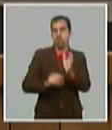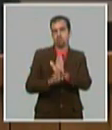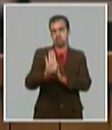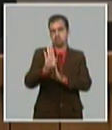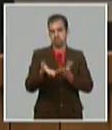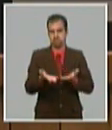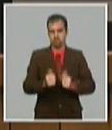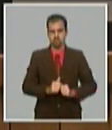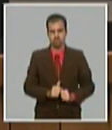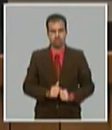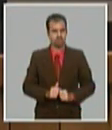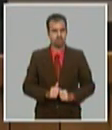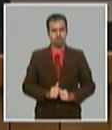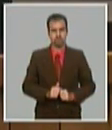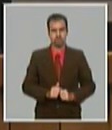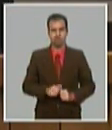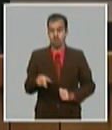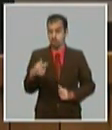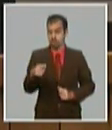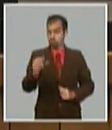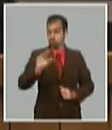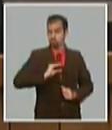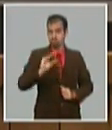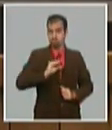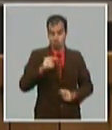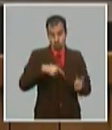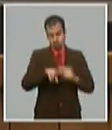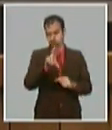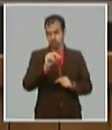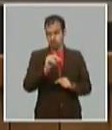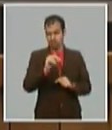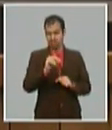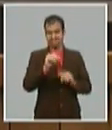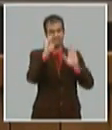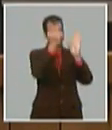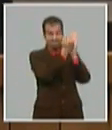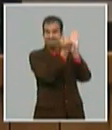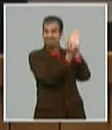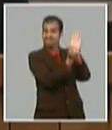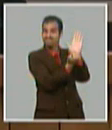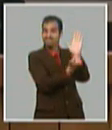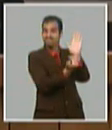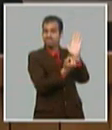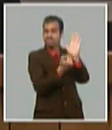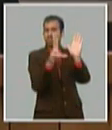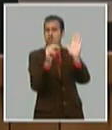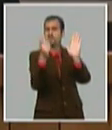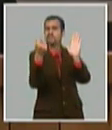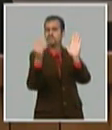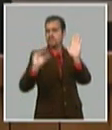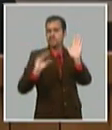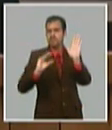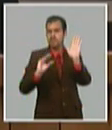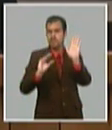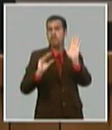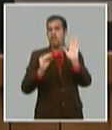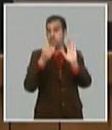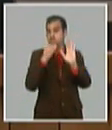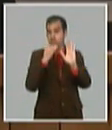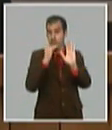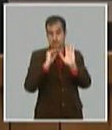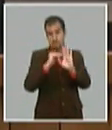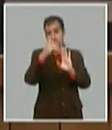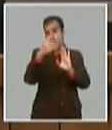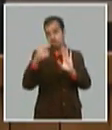porque usted va a tener un salario escala con la nueva escala aprobada en el ordenamiento monetario y va a tener la posibilidad de un ingreso móvil por encima de ese salario